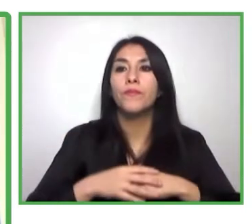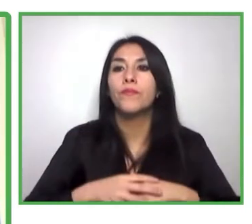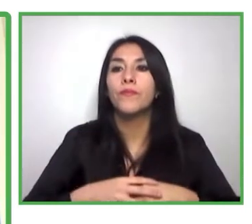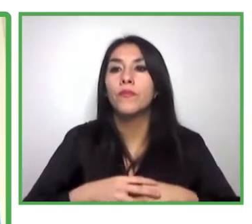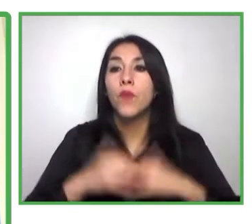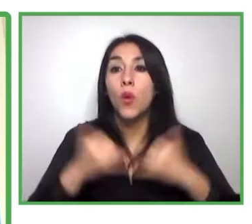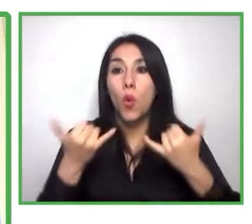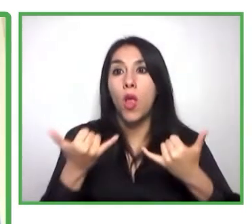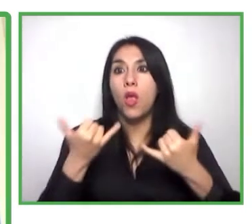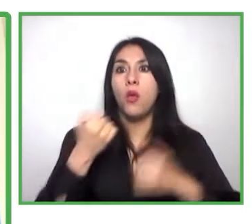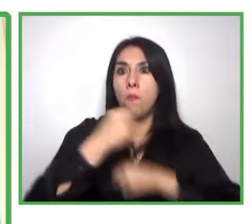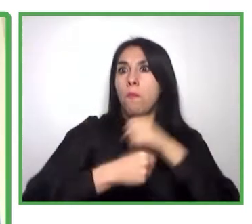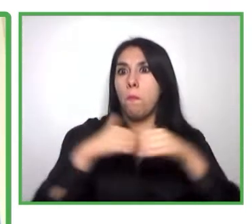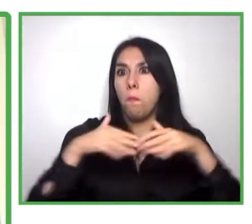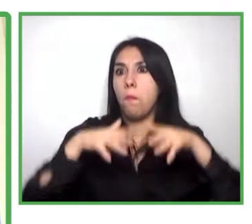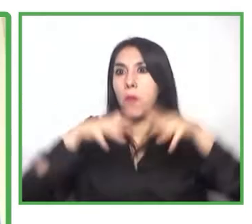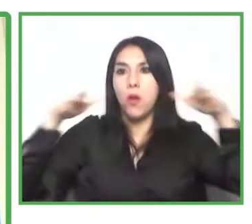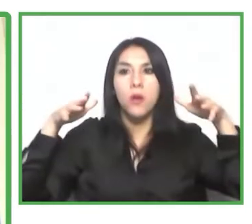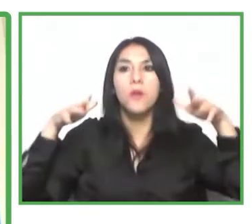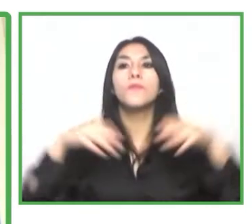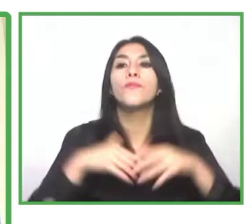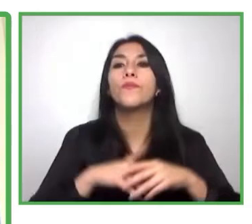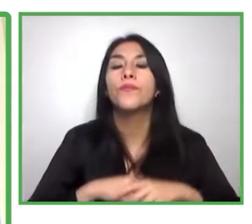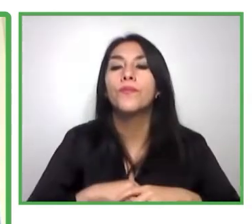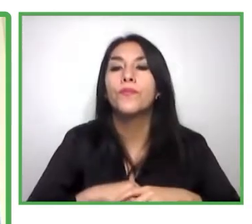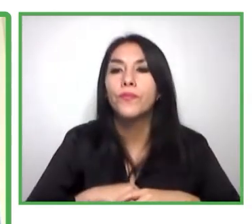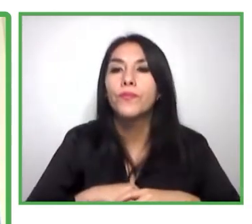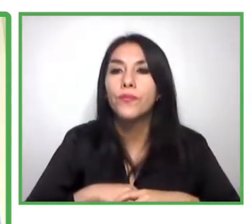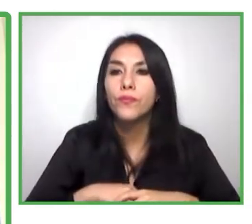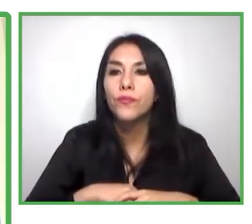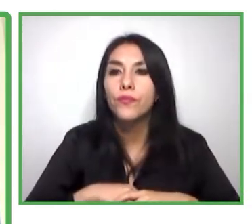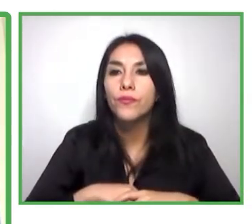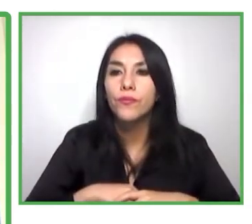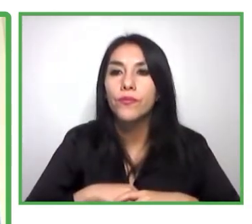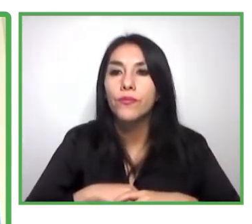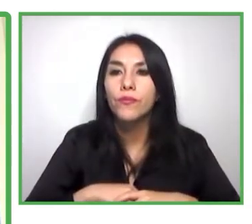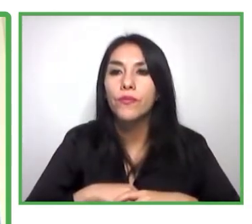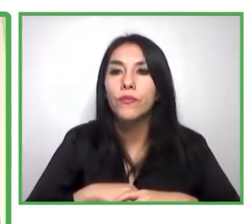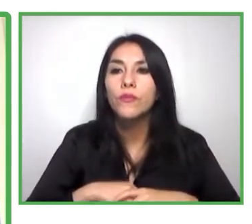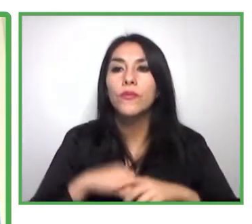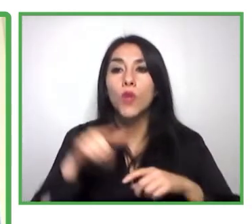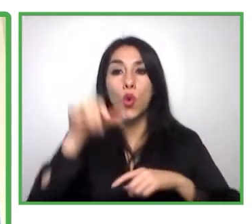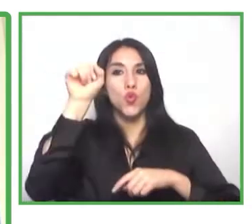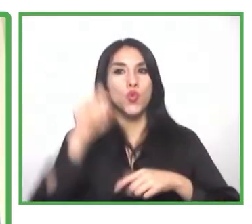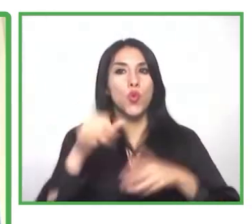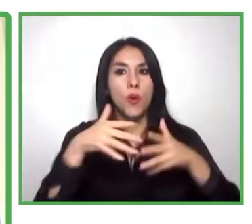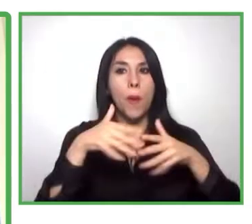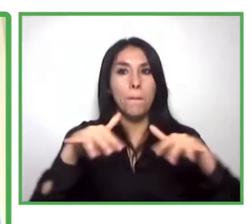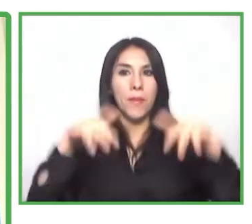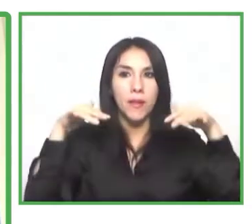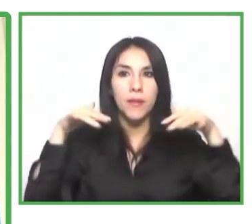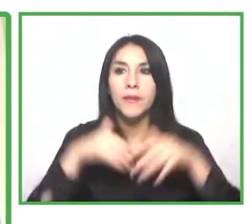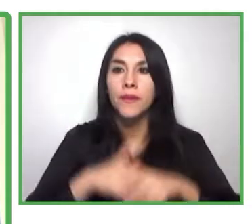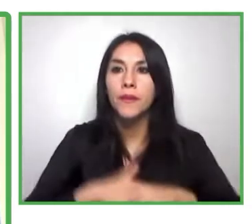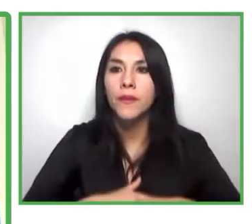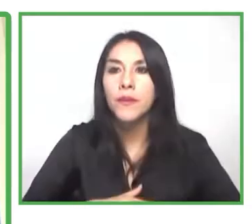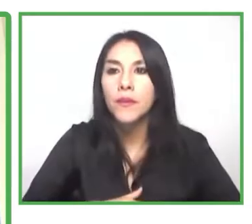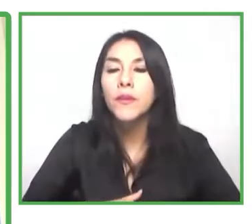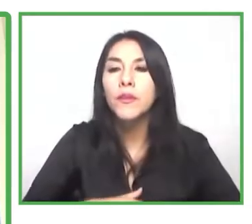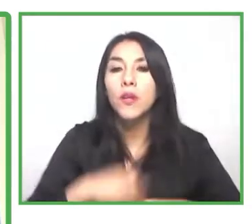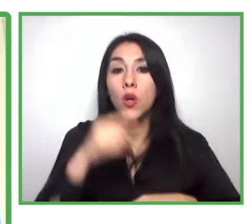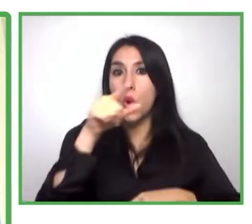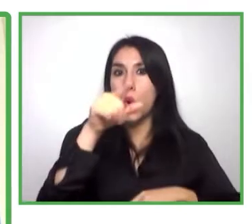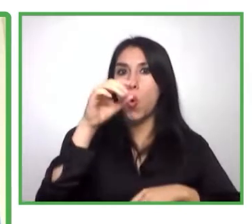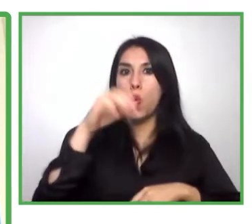congreso latinoamericano que vamos a hacer en octubre, es el desafío de incluir y generar redes en este escenario